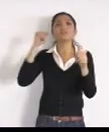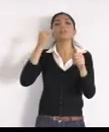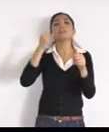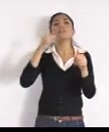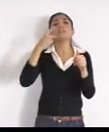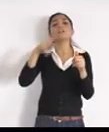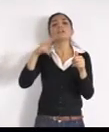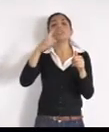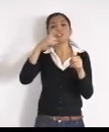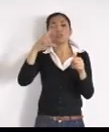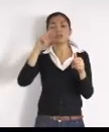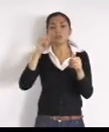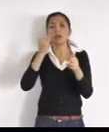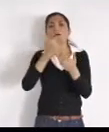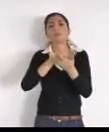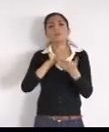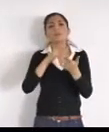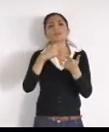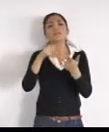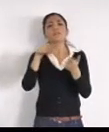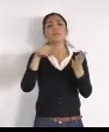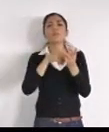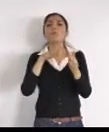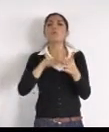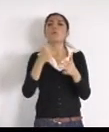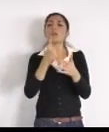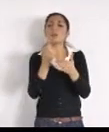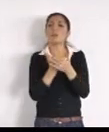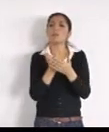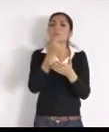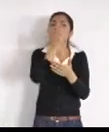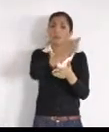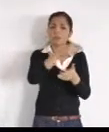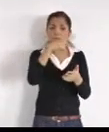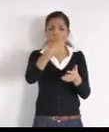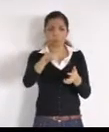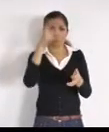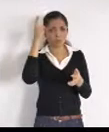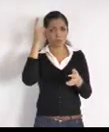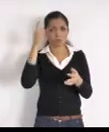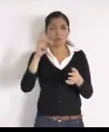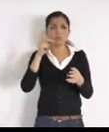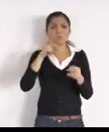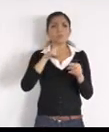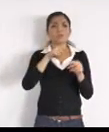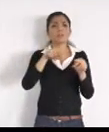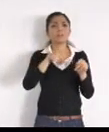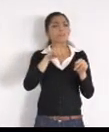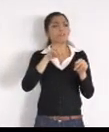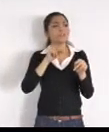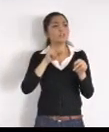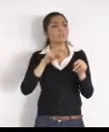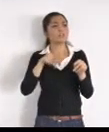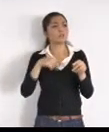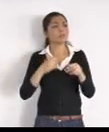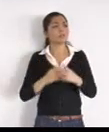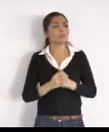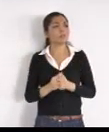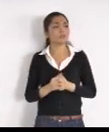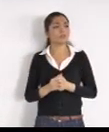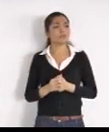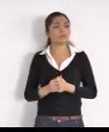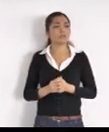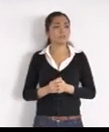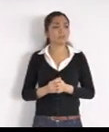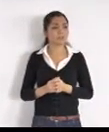las casas, que no son servidores públicos, o casas, en sus impuestos, no da para eso, si hay proyecto, tu primera pregunta, de ampliación,